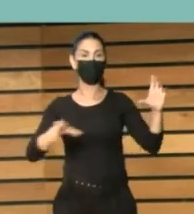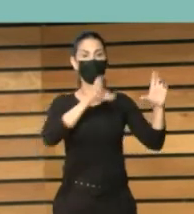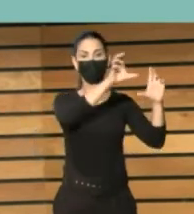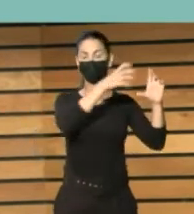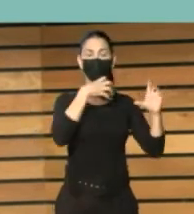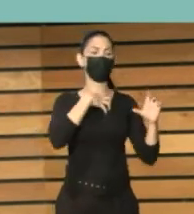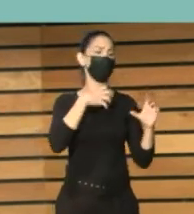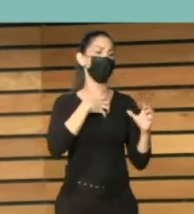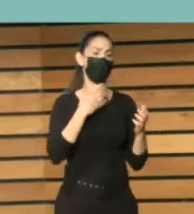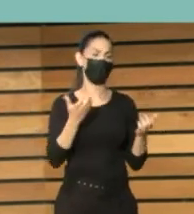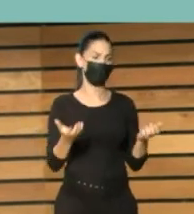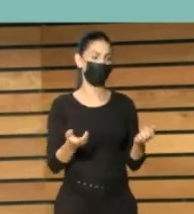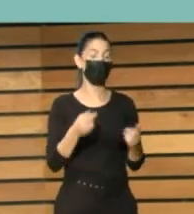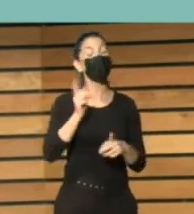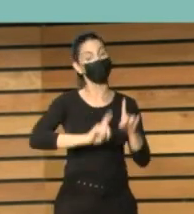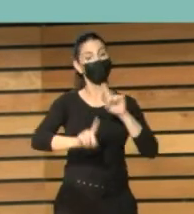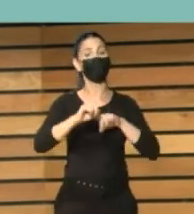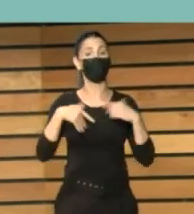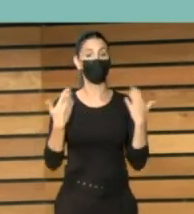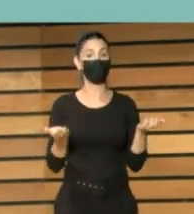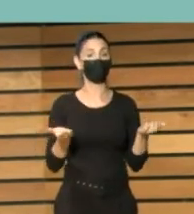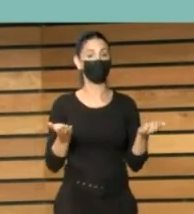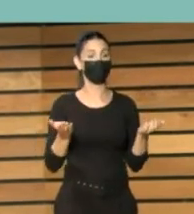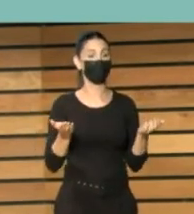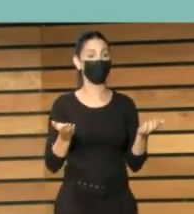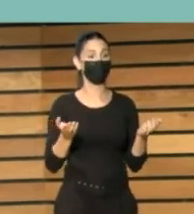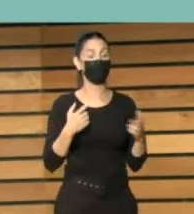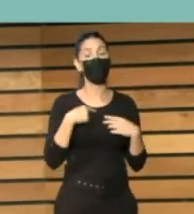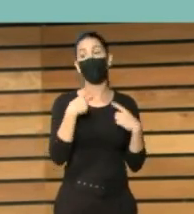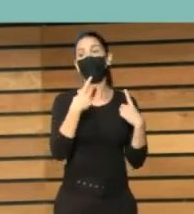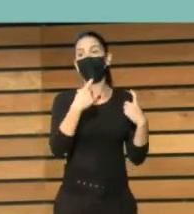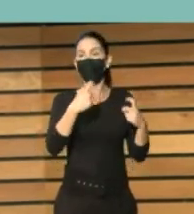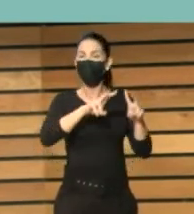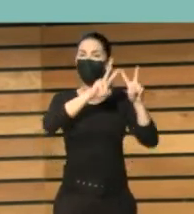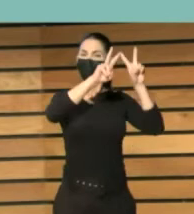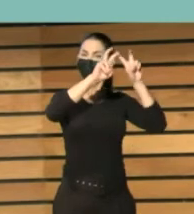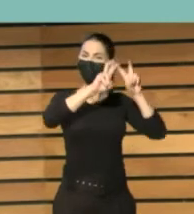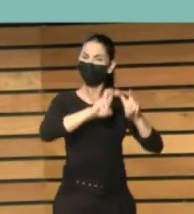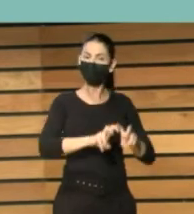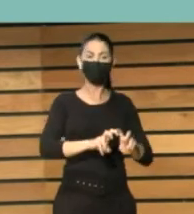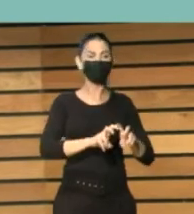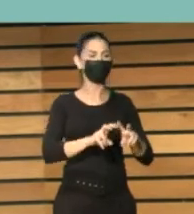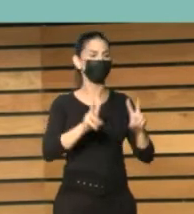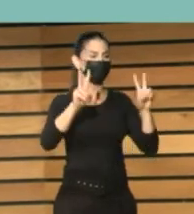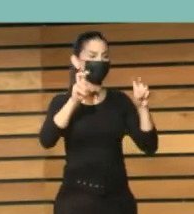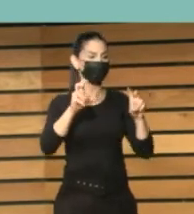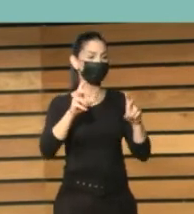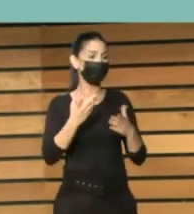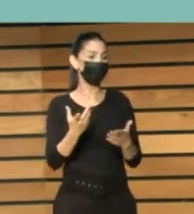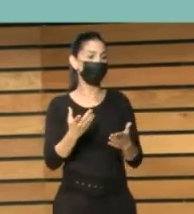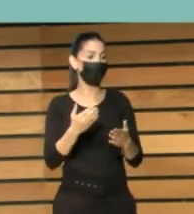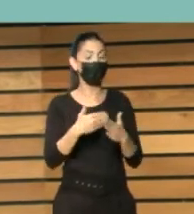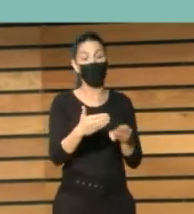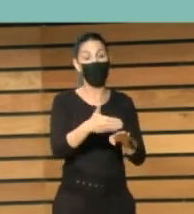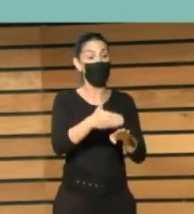Entonces, esto es un problema. Se requiere hacer un estudio, antes de digitalizar una colección,